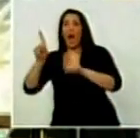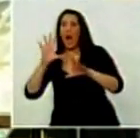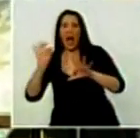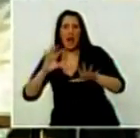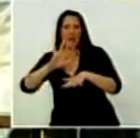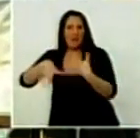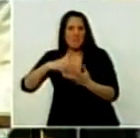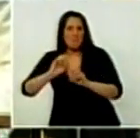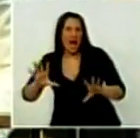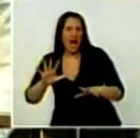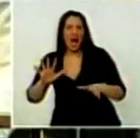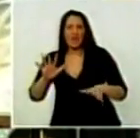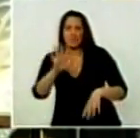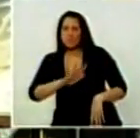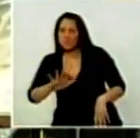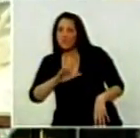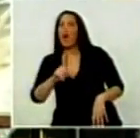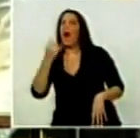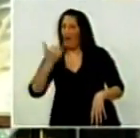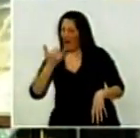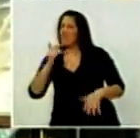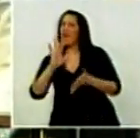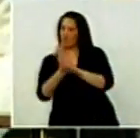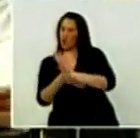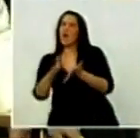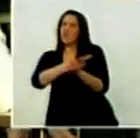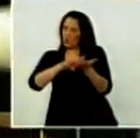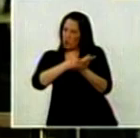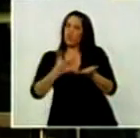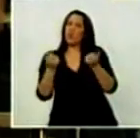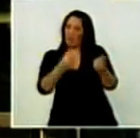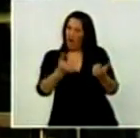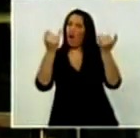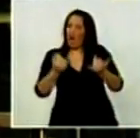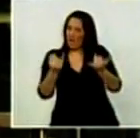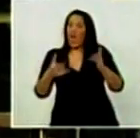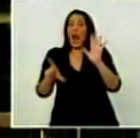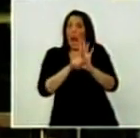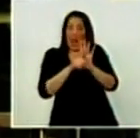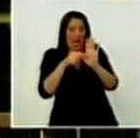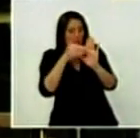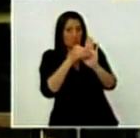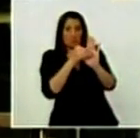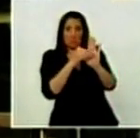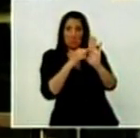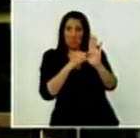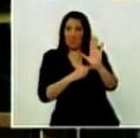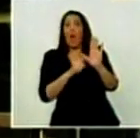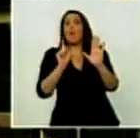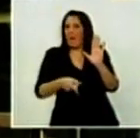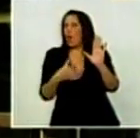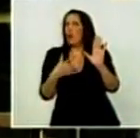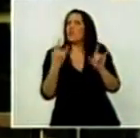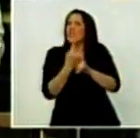había 20 formas legales de solucionarlo dentro de la ley y respetando la voluntad